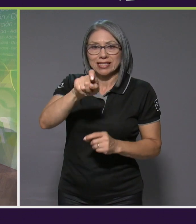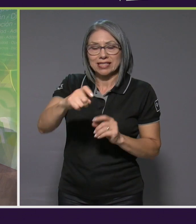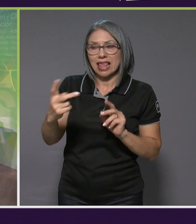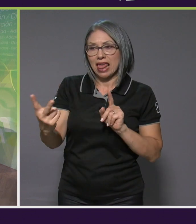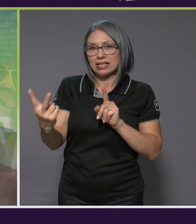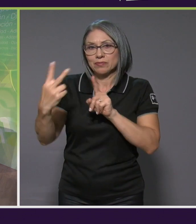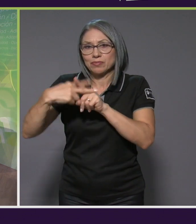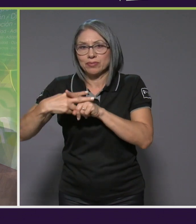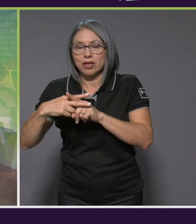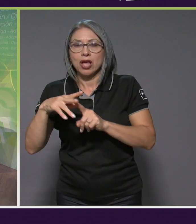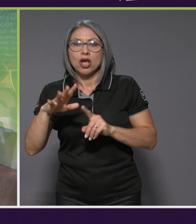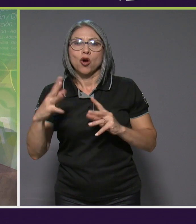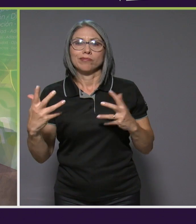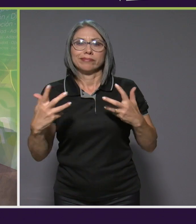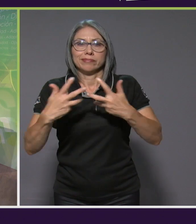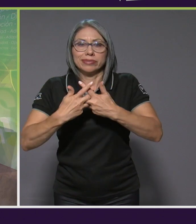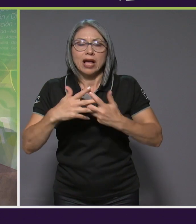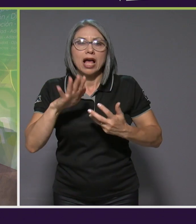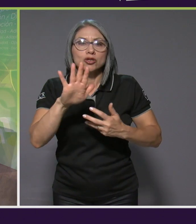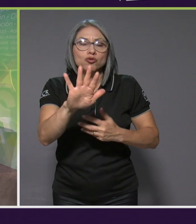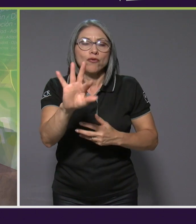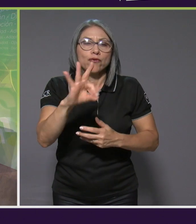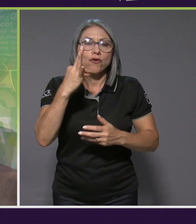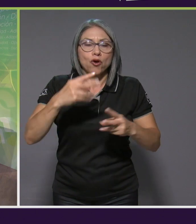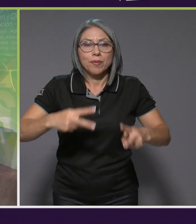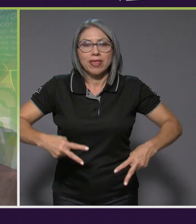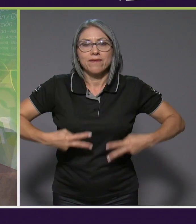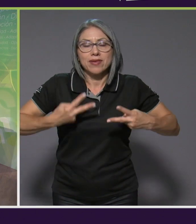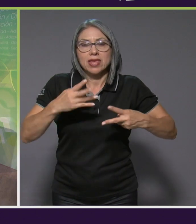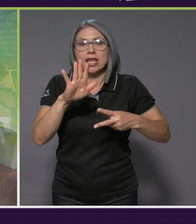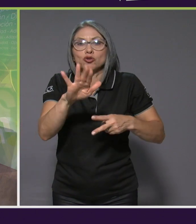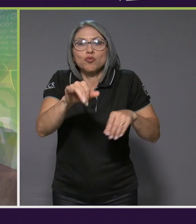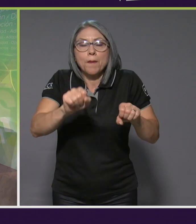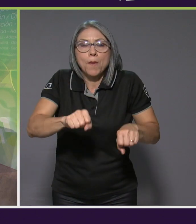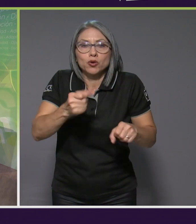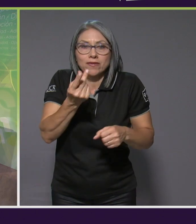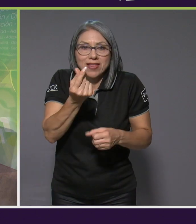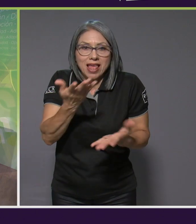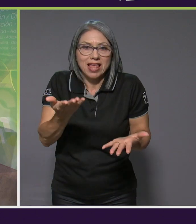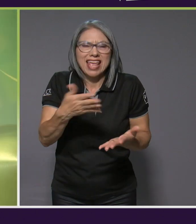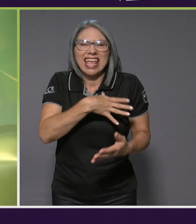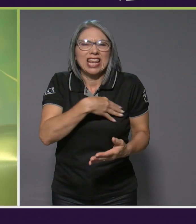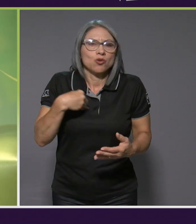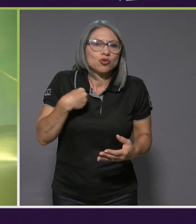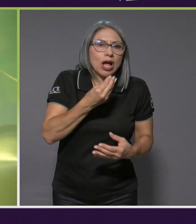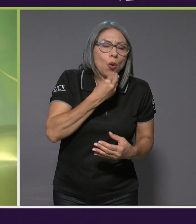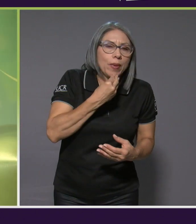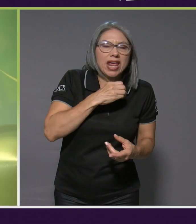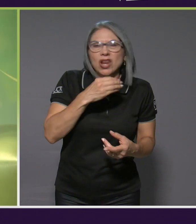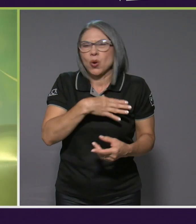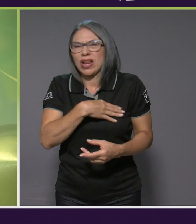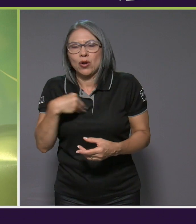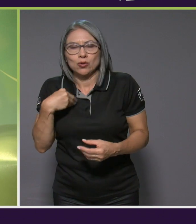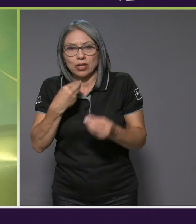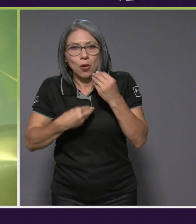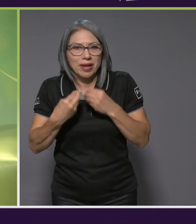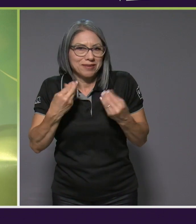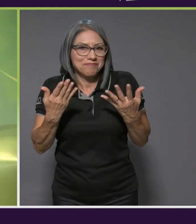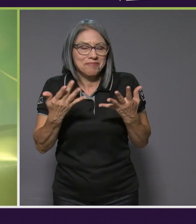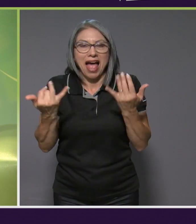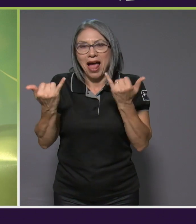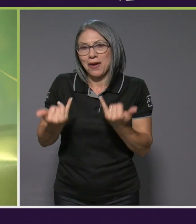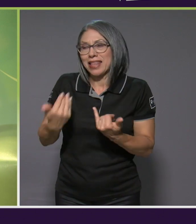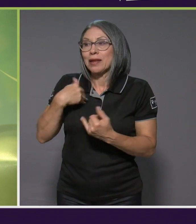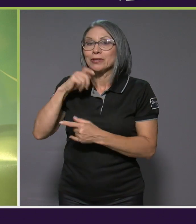de vida, a sus posibilidades económicas, lo que les gusta comer o no, ¿verdad? Pero creo que tenemos como estas claves tan